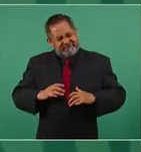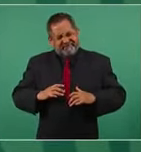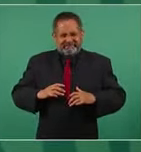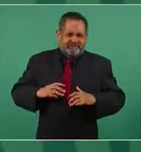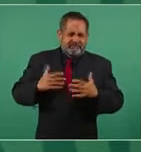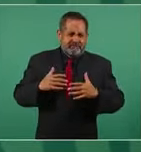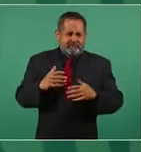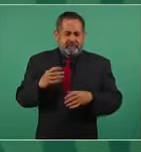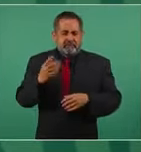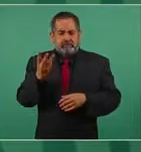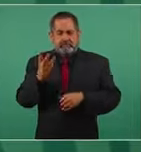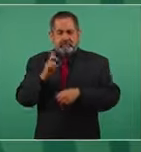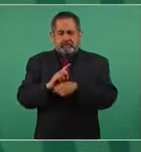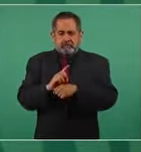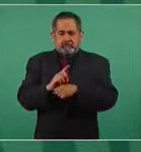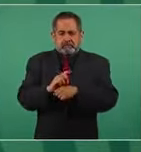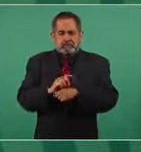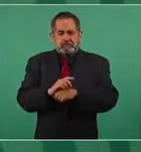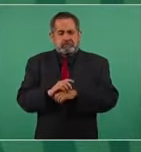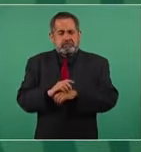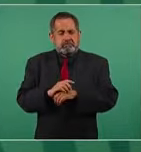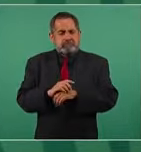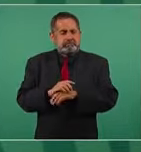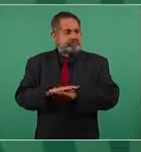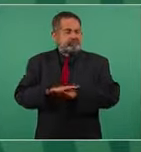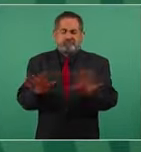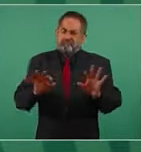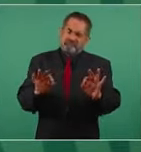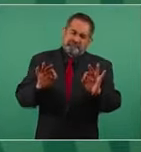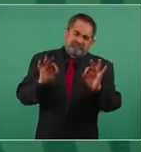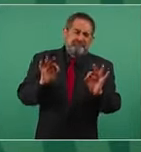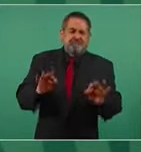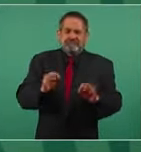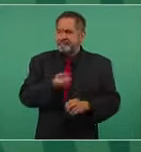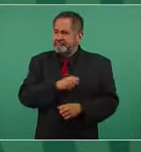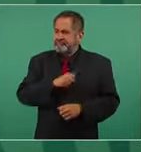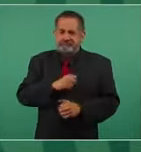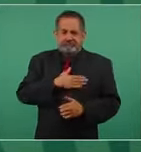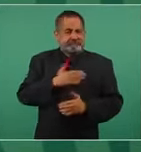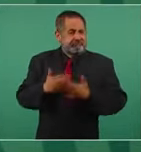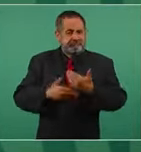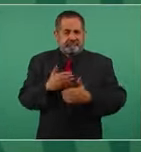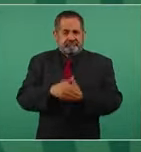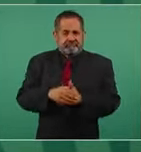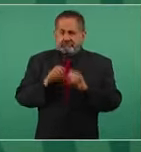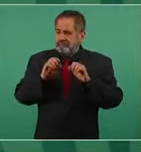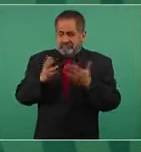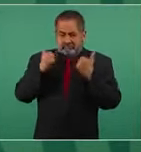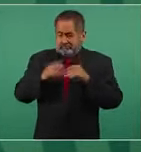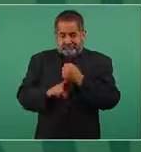ya el tercer día al 100 de nuevo, sin problema.